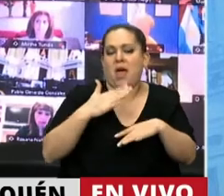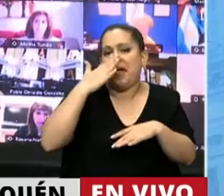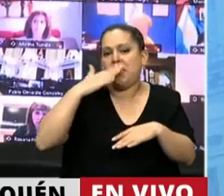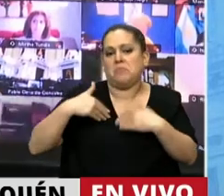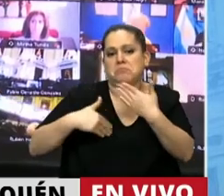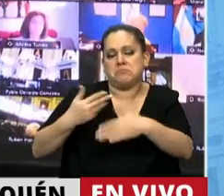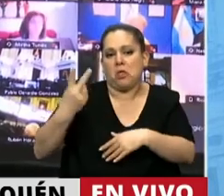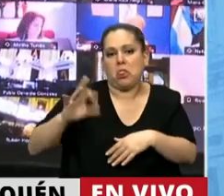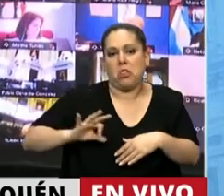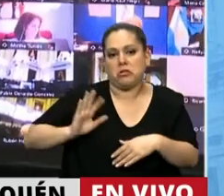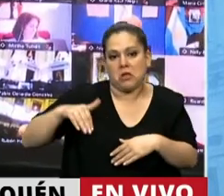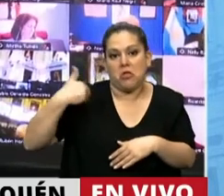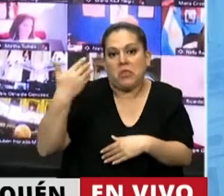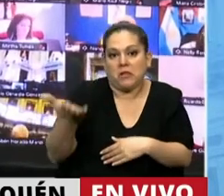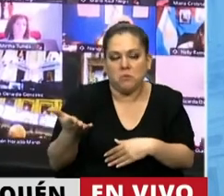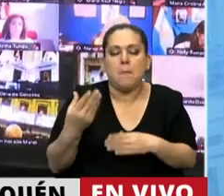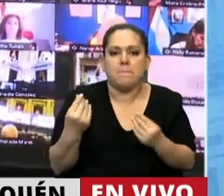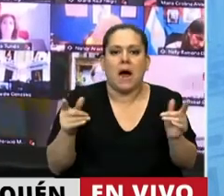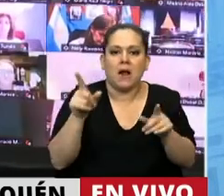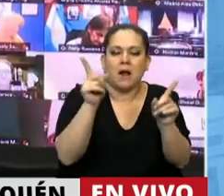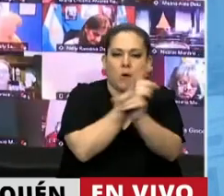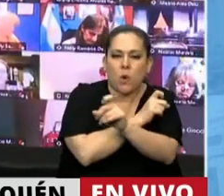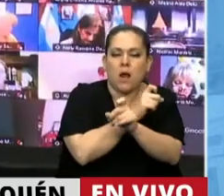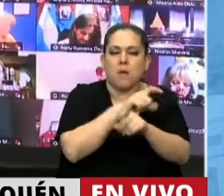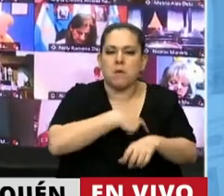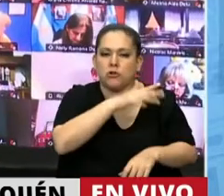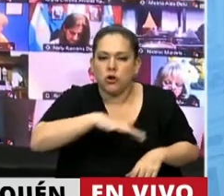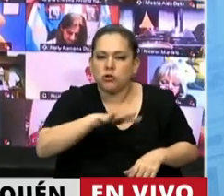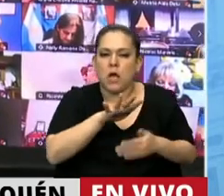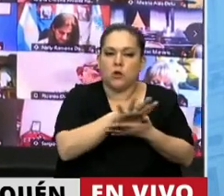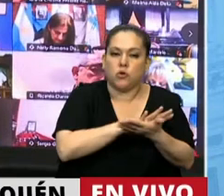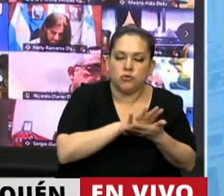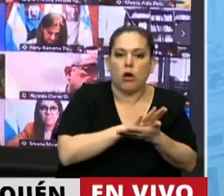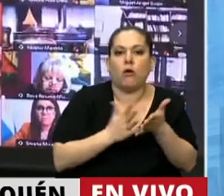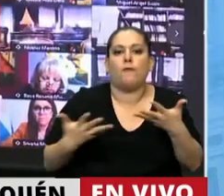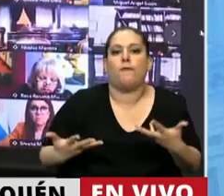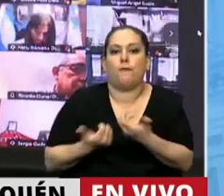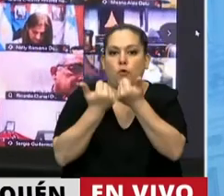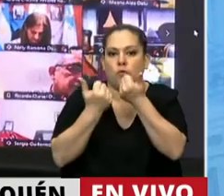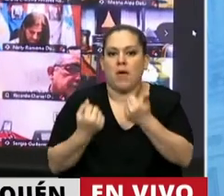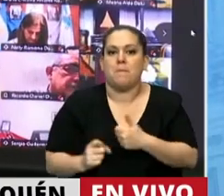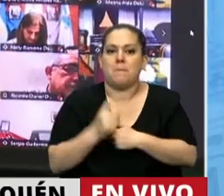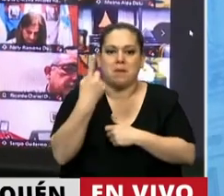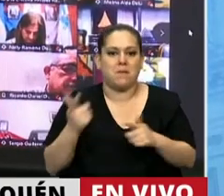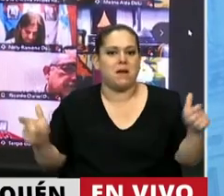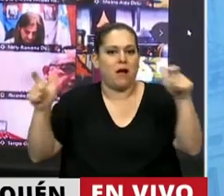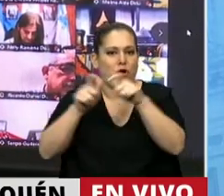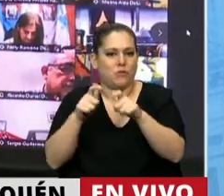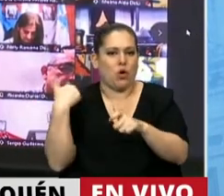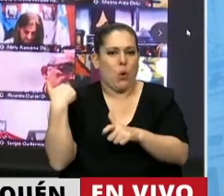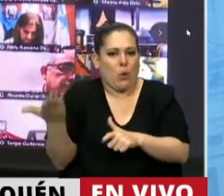urgencia de dar solución a los problemas sociales de la época, se formó la primera comisión vecinal integrada